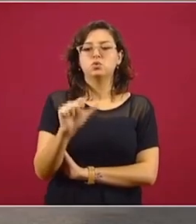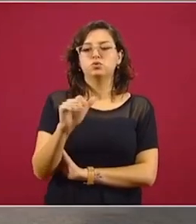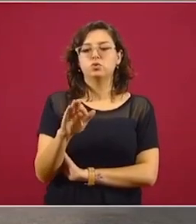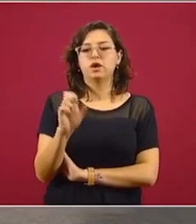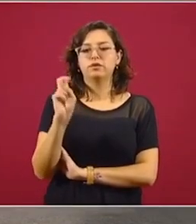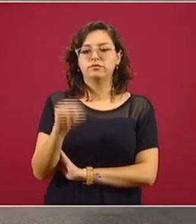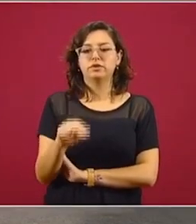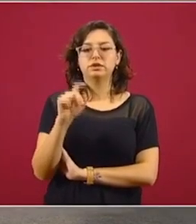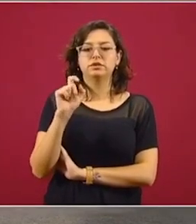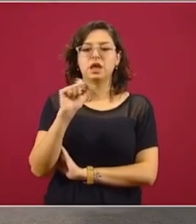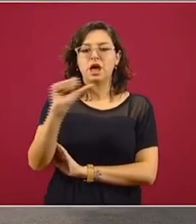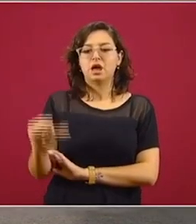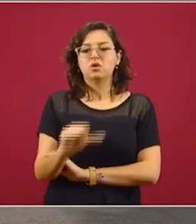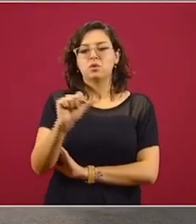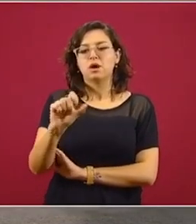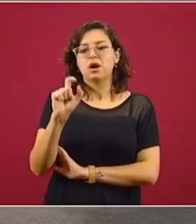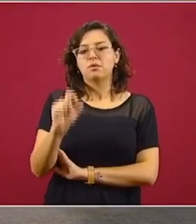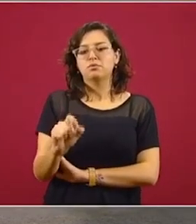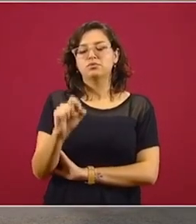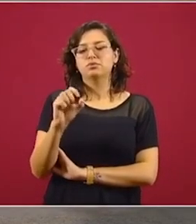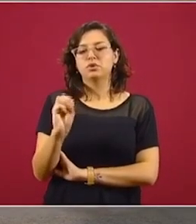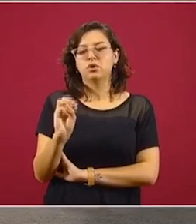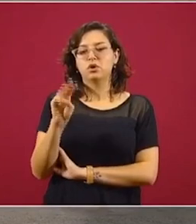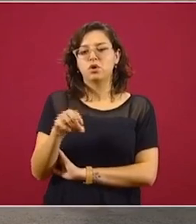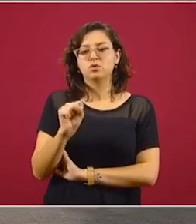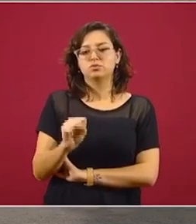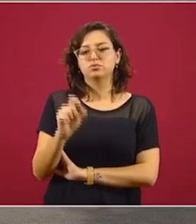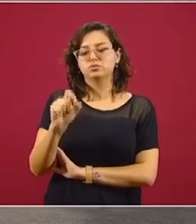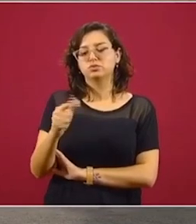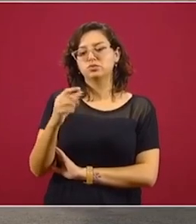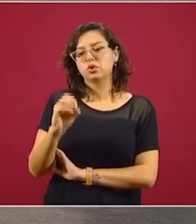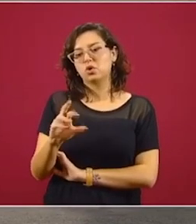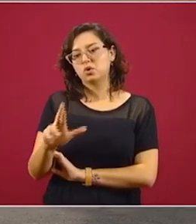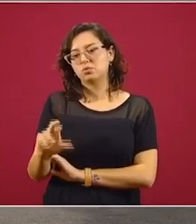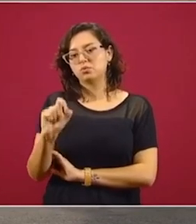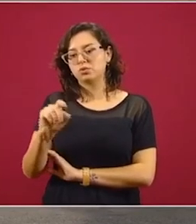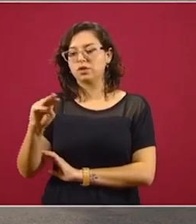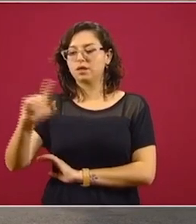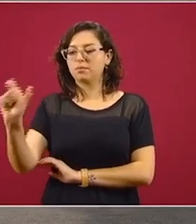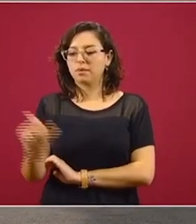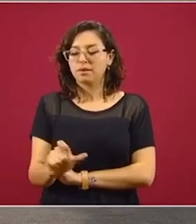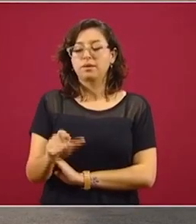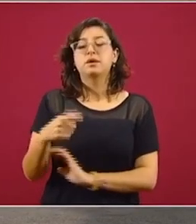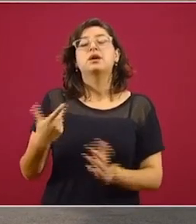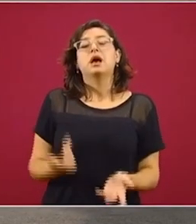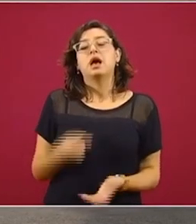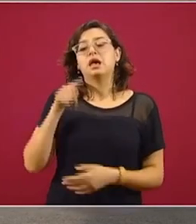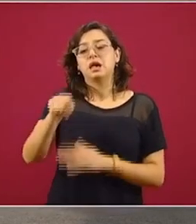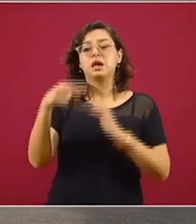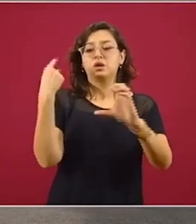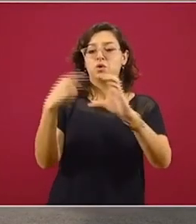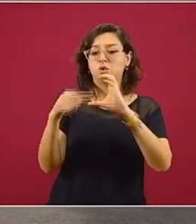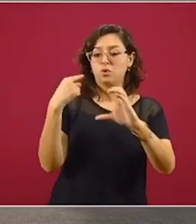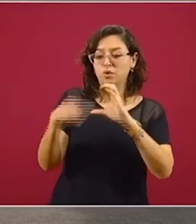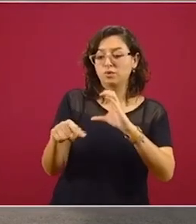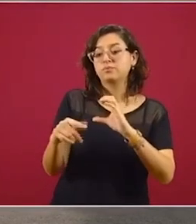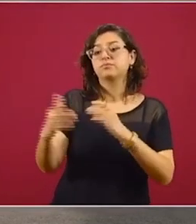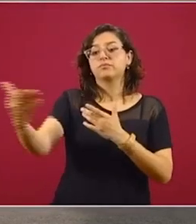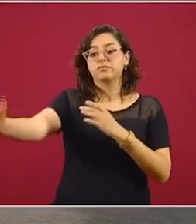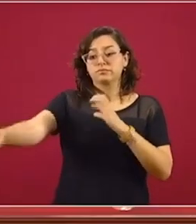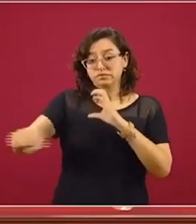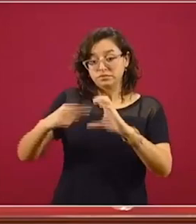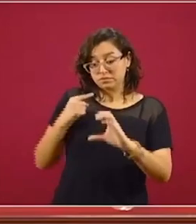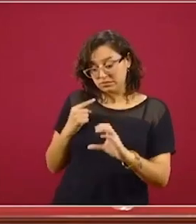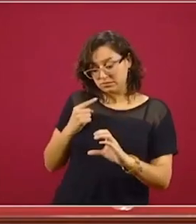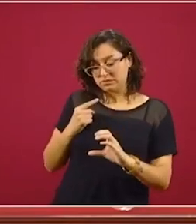.gov.mx y a través de este correo, al momento de que nosotros recibíamos su solicitud se les regresaba de esta